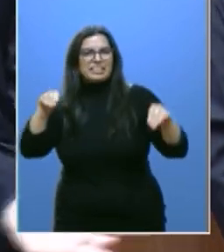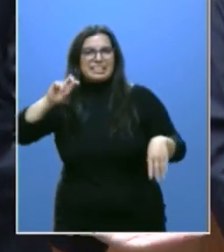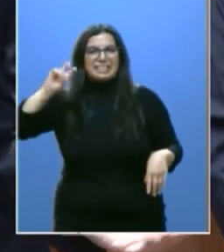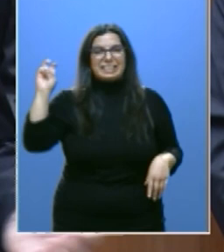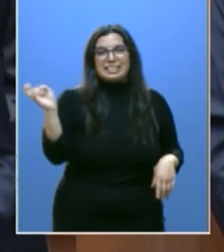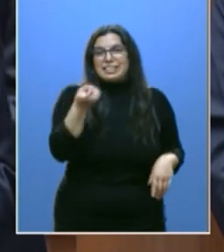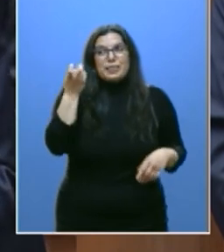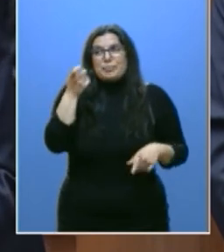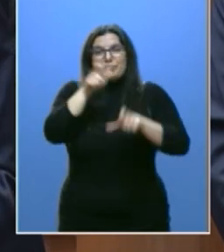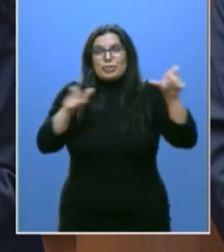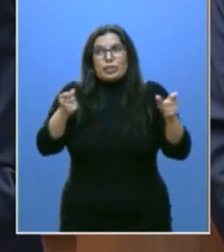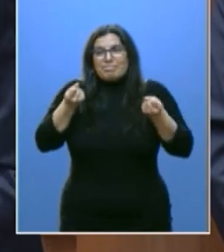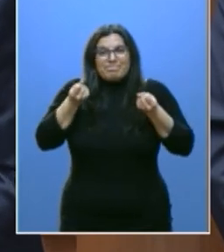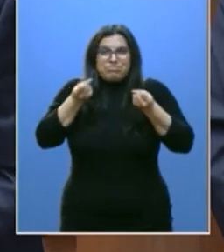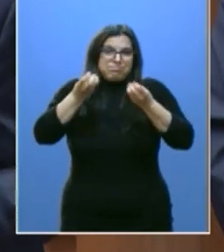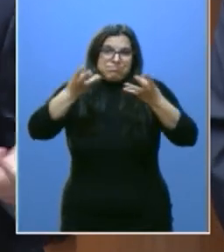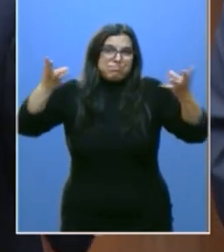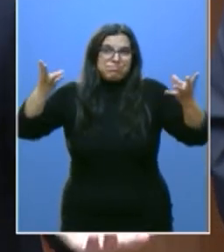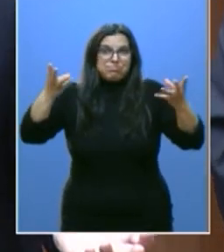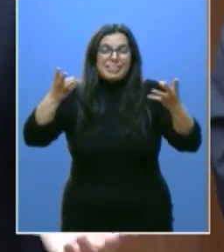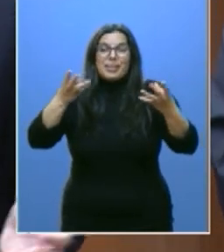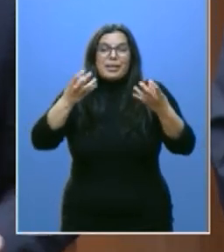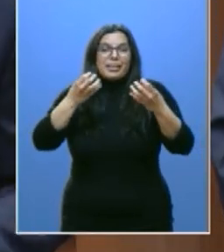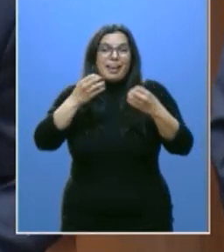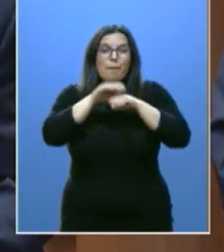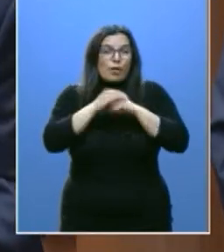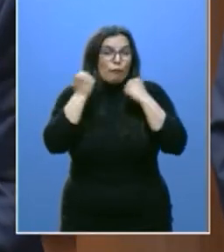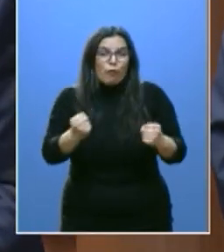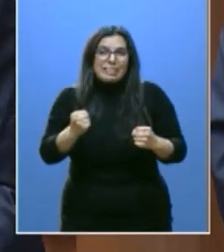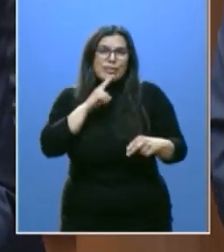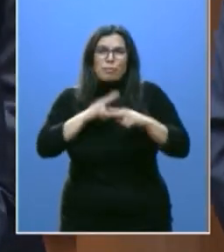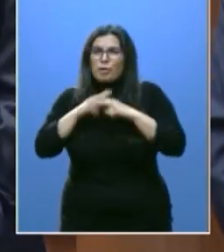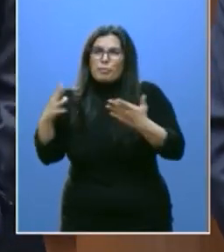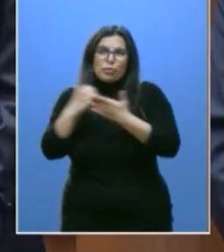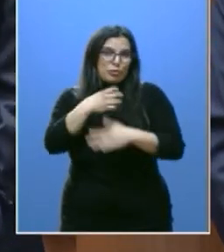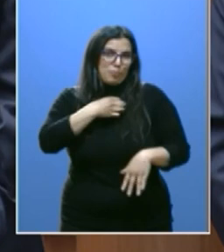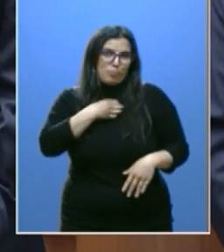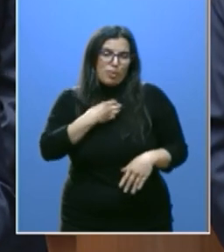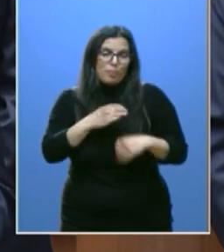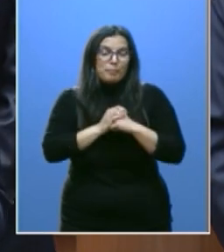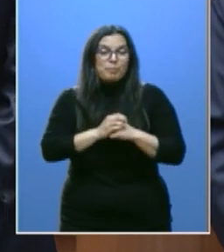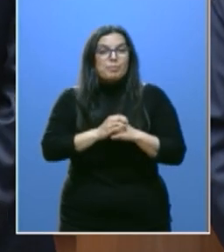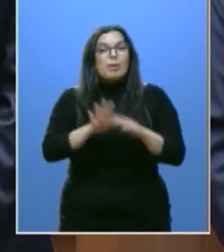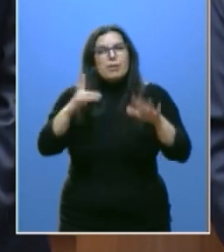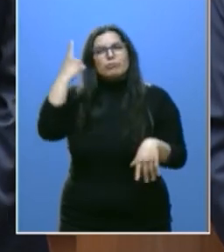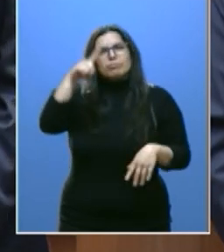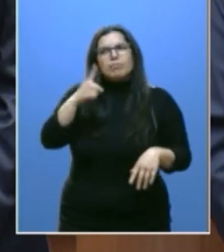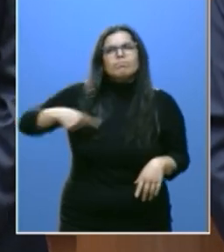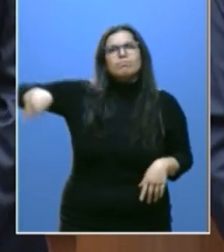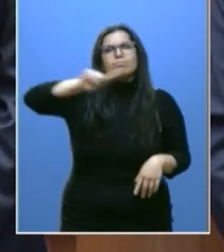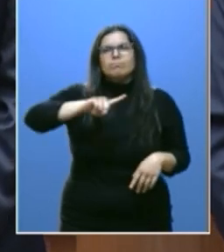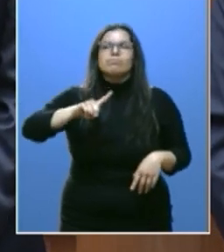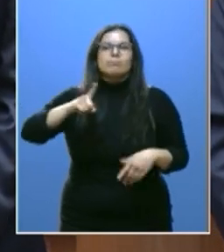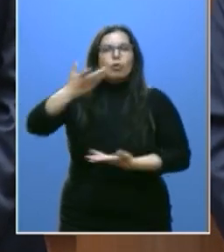tantas personas y tan buenos amigos que no puedo citaros a todos, pero cuento con todos vosotros para